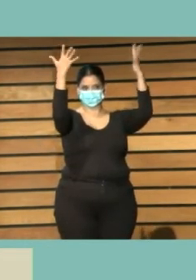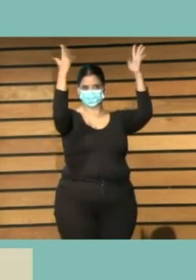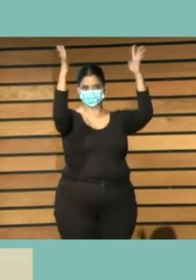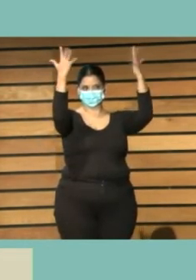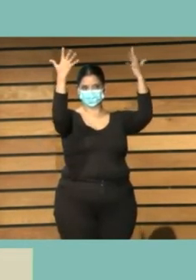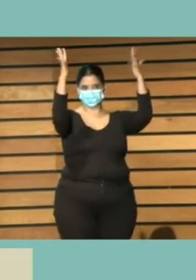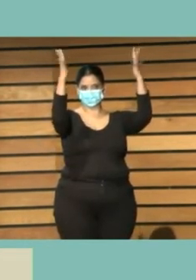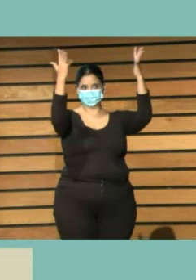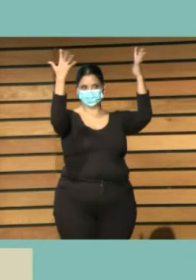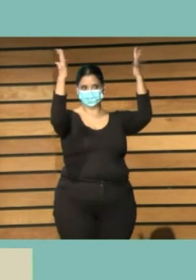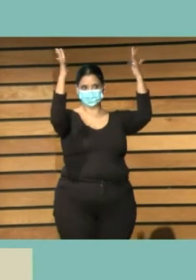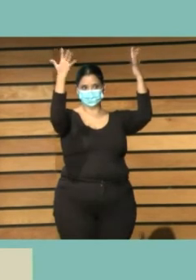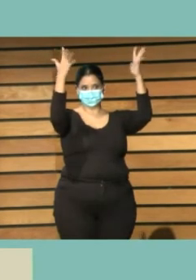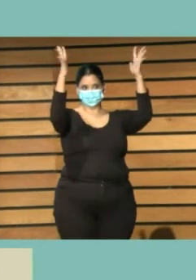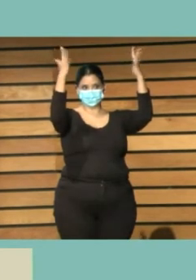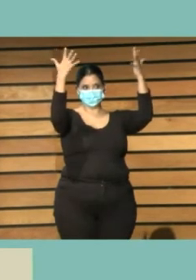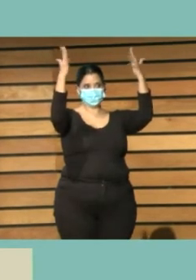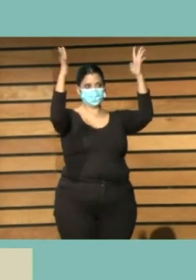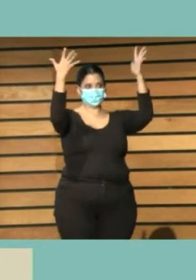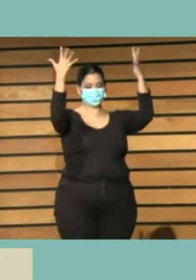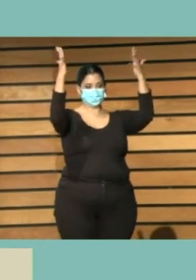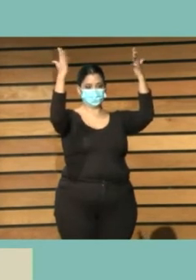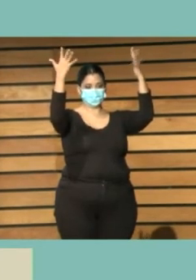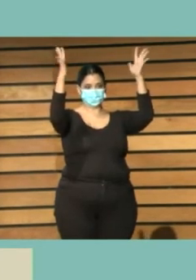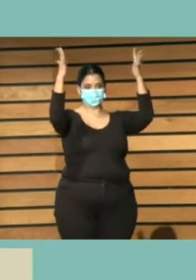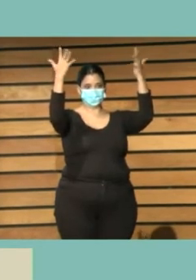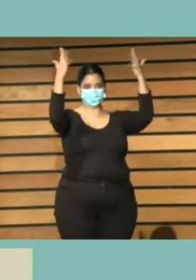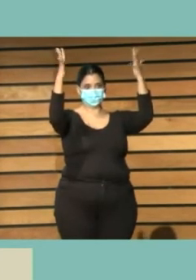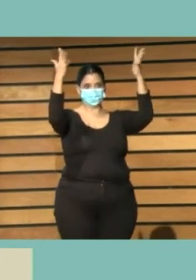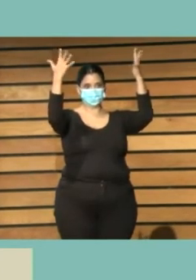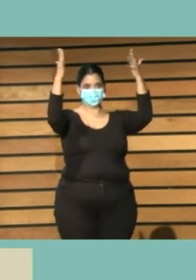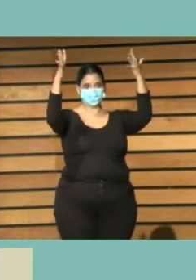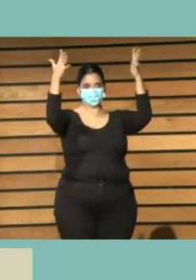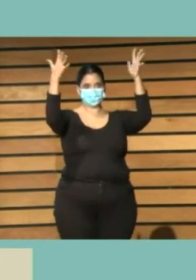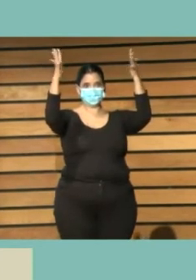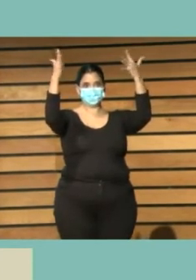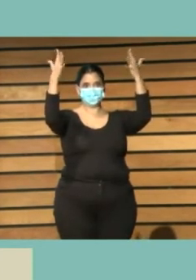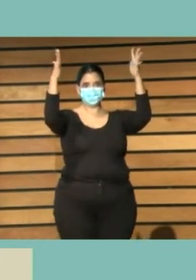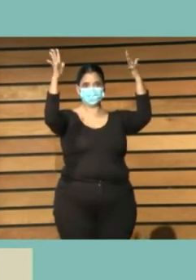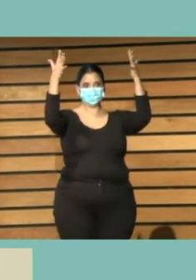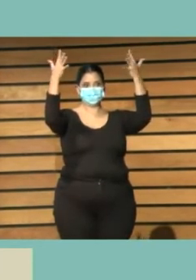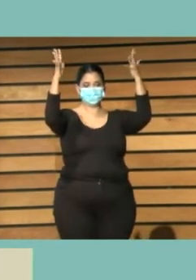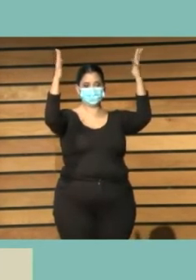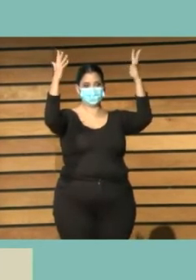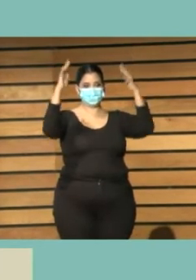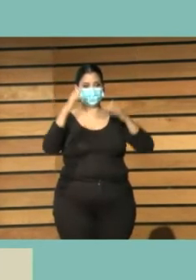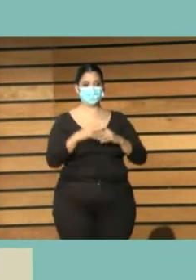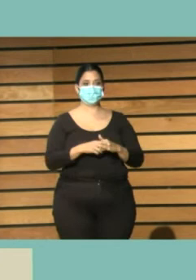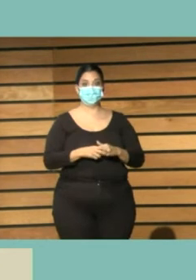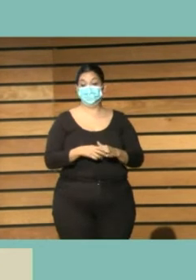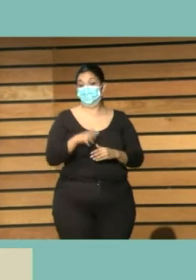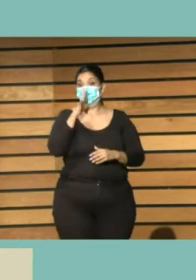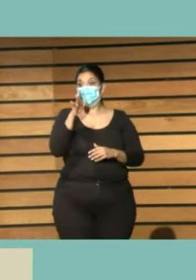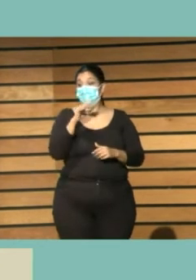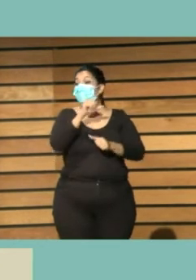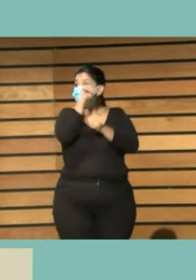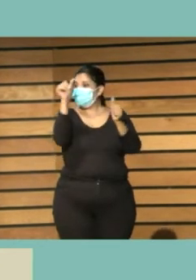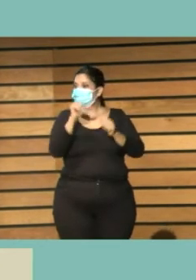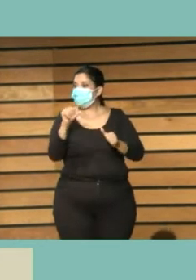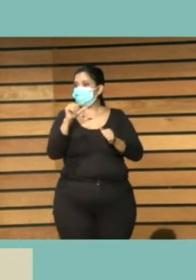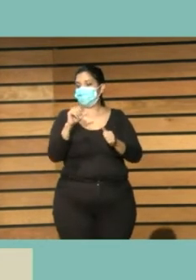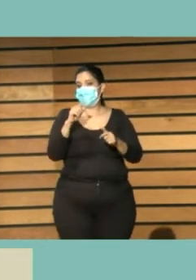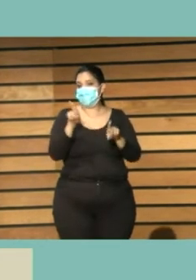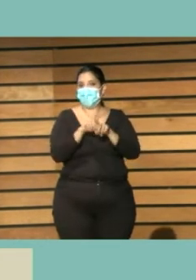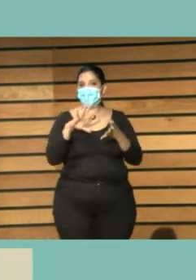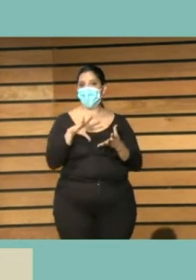eso eso nos hace falta eso nos hace falta bueno a lo mejor es otro formato es igual pero